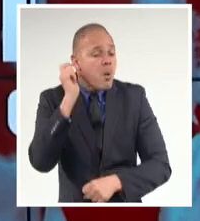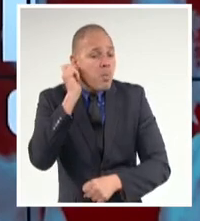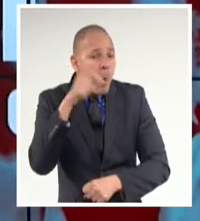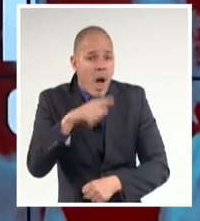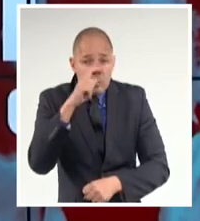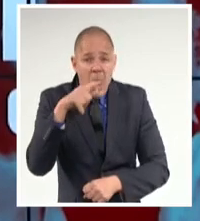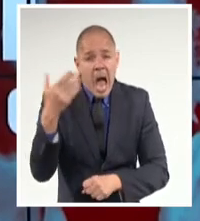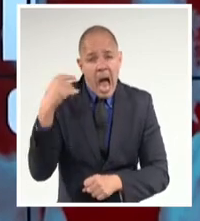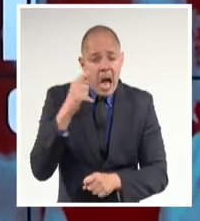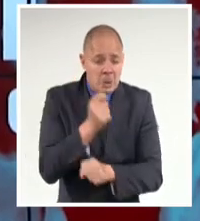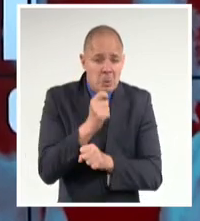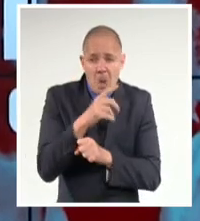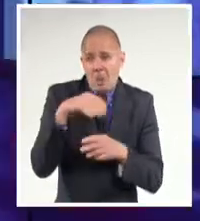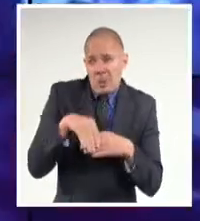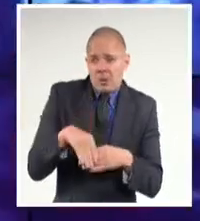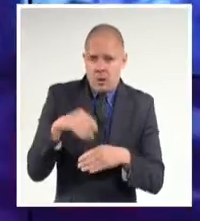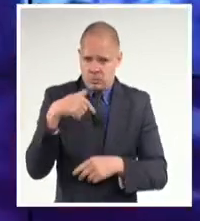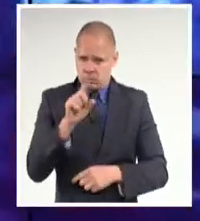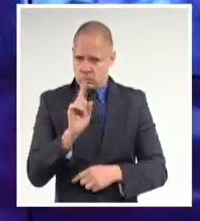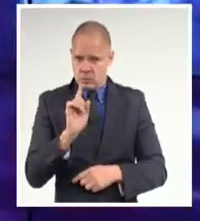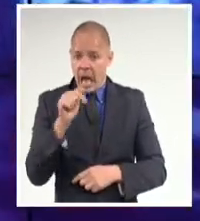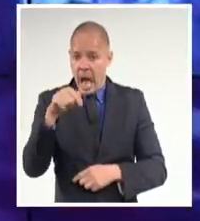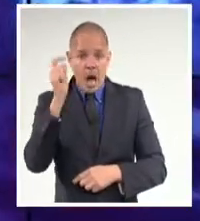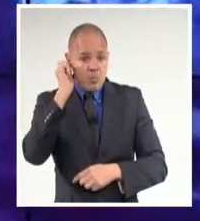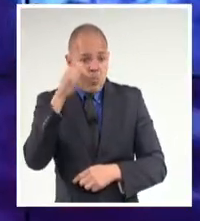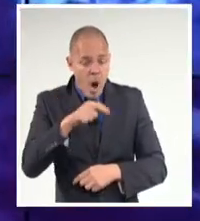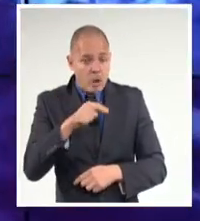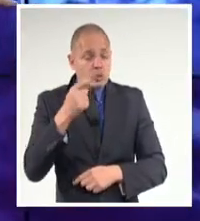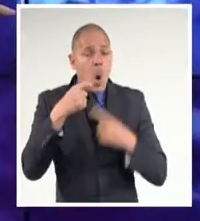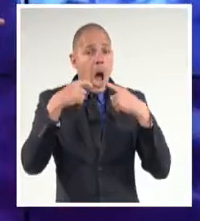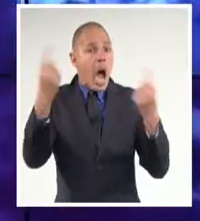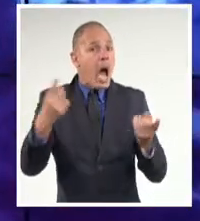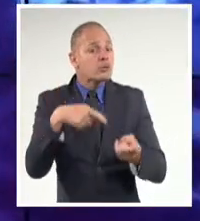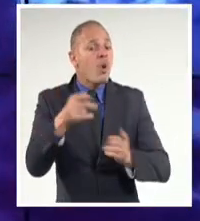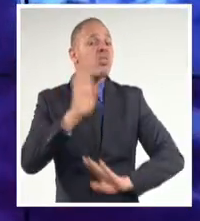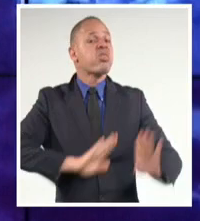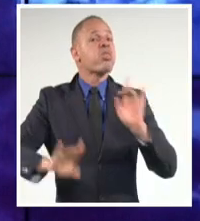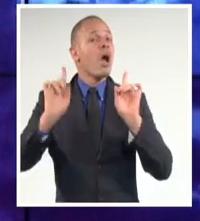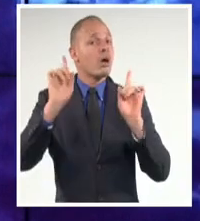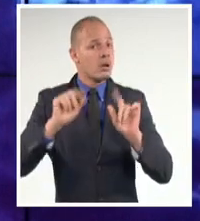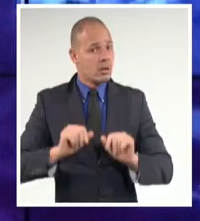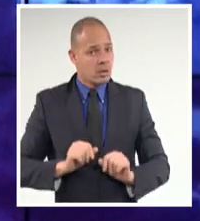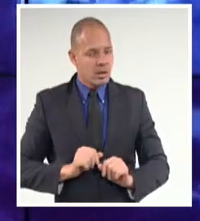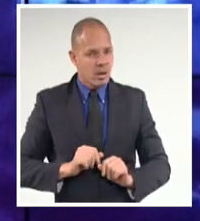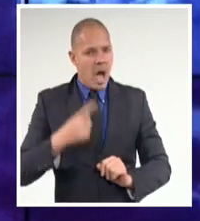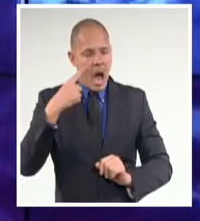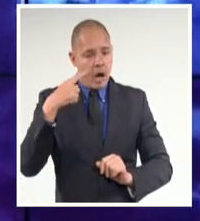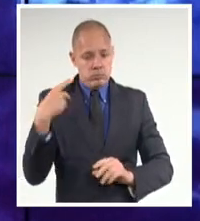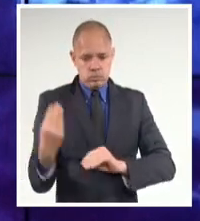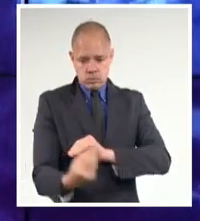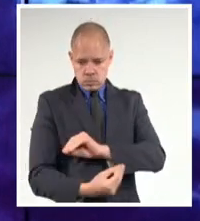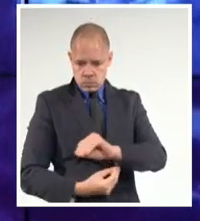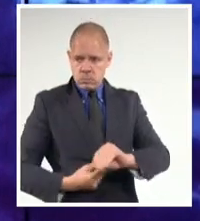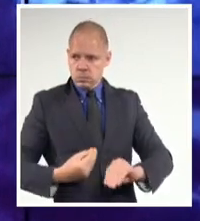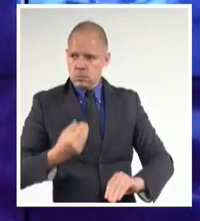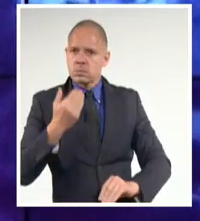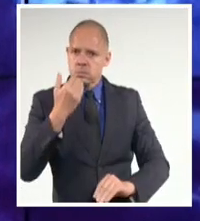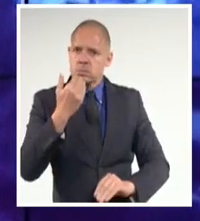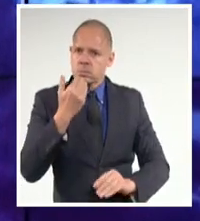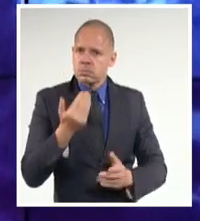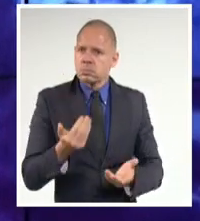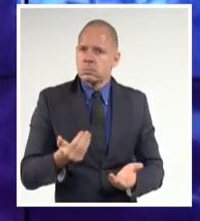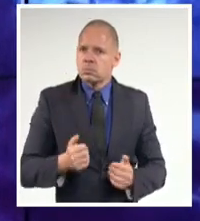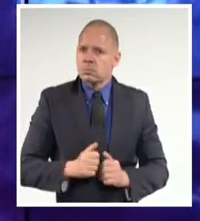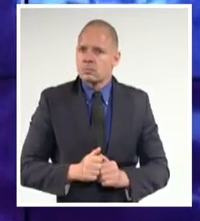contra las injusticias y ese tránsito generacional, como pudiéramos llamarle, tiene que motivarnos a cambiar como sociedad